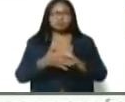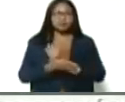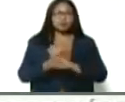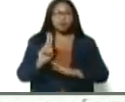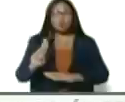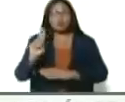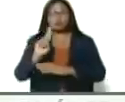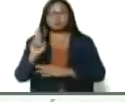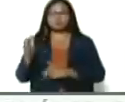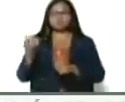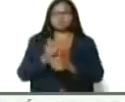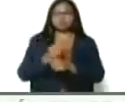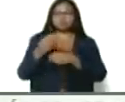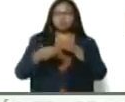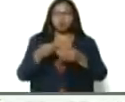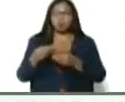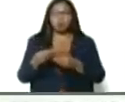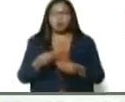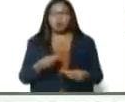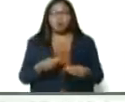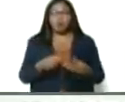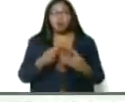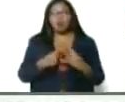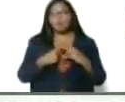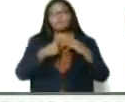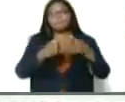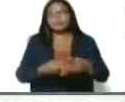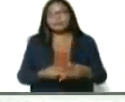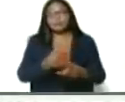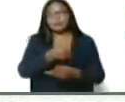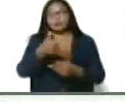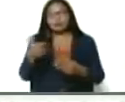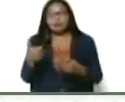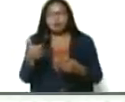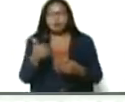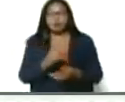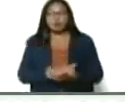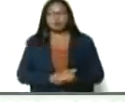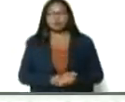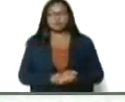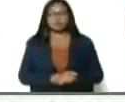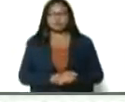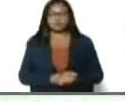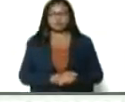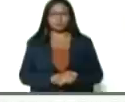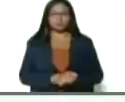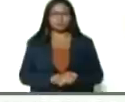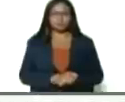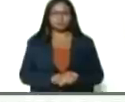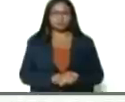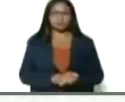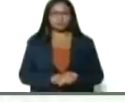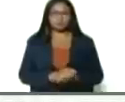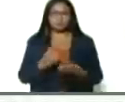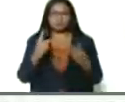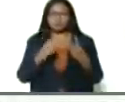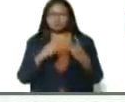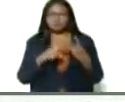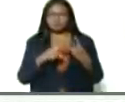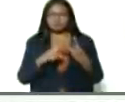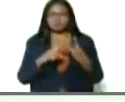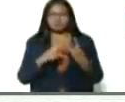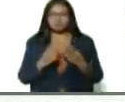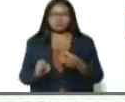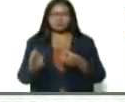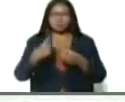la unidad fundamental, por supuesto, para el funcionamiento de estas dos opciones. Y el tercer elemento es que se